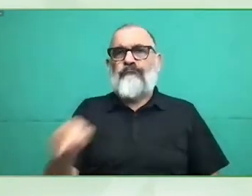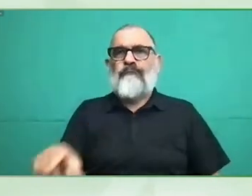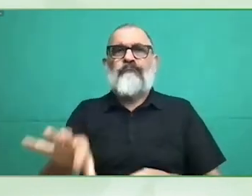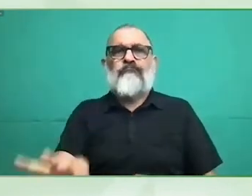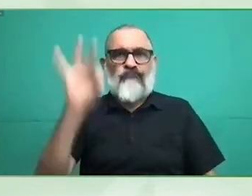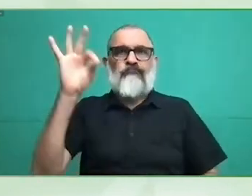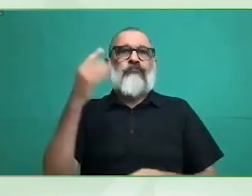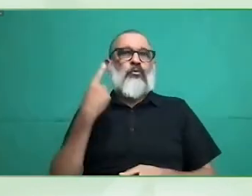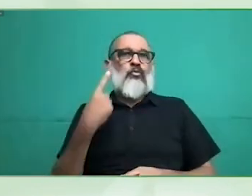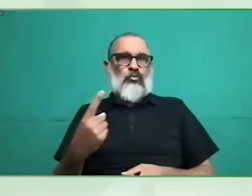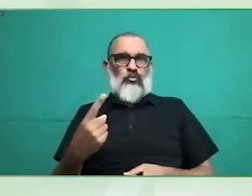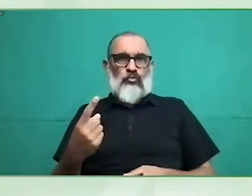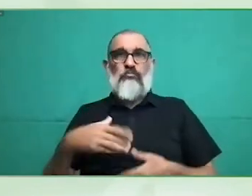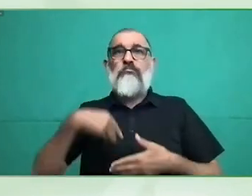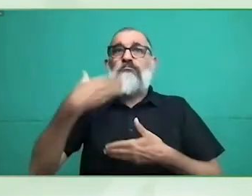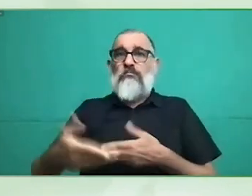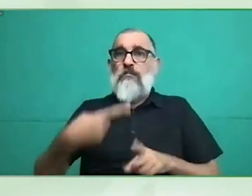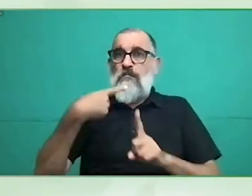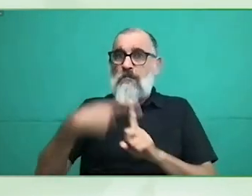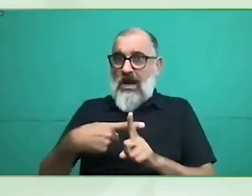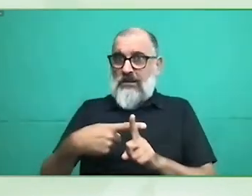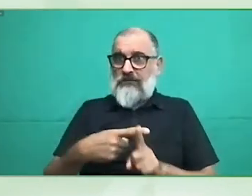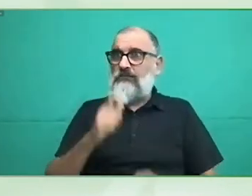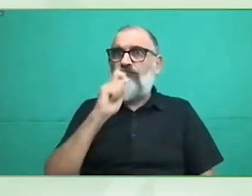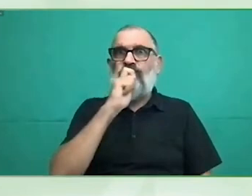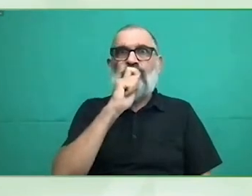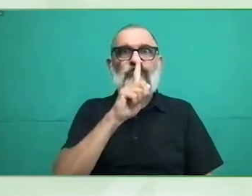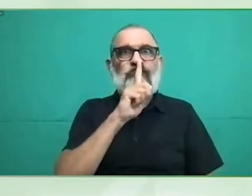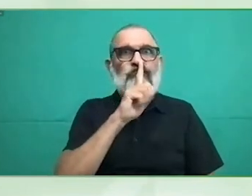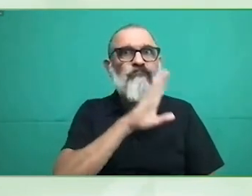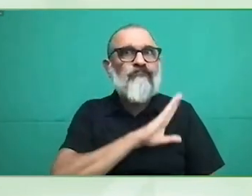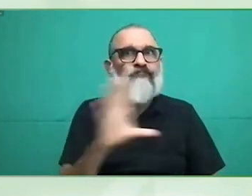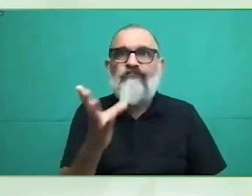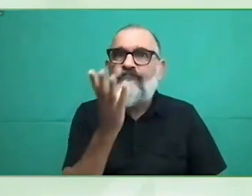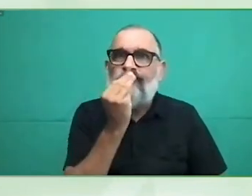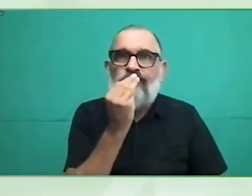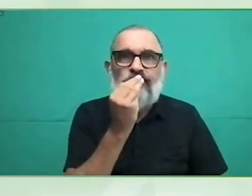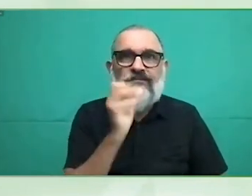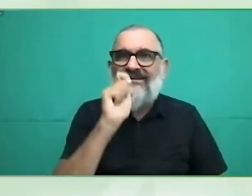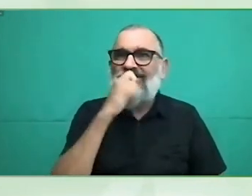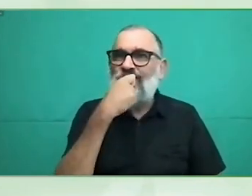con discapacidad se le puede retirar el derecho de sufragio